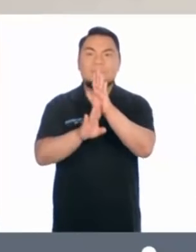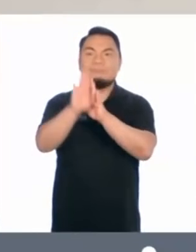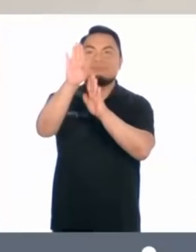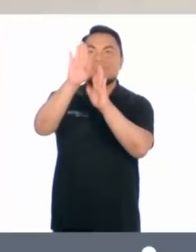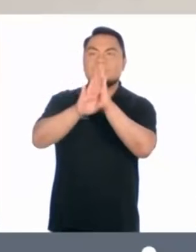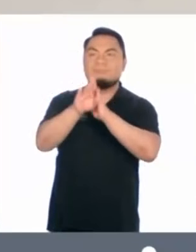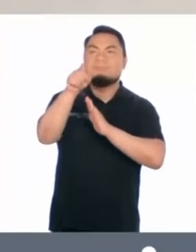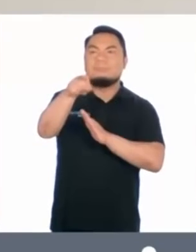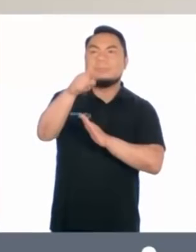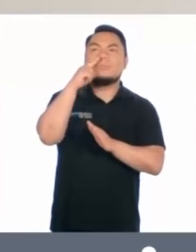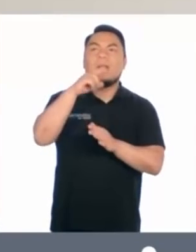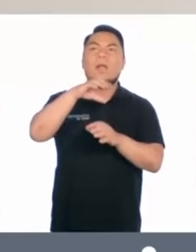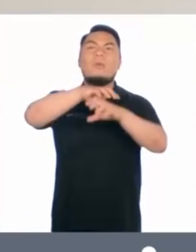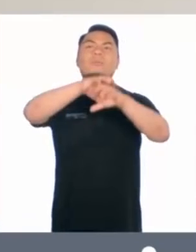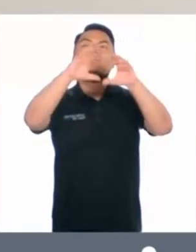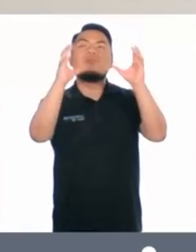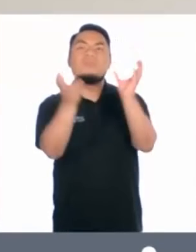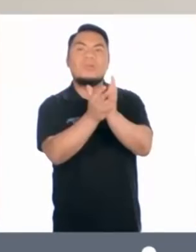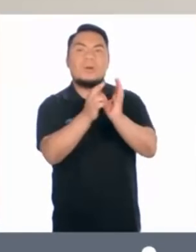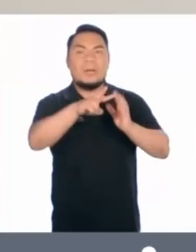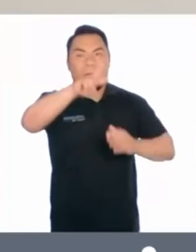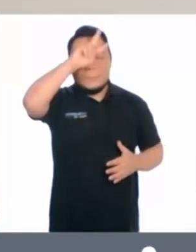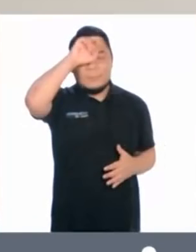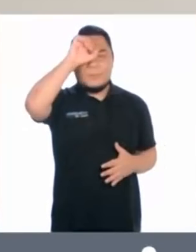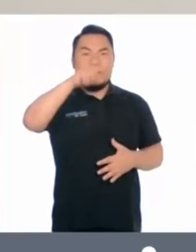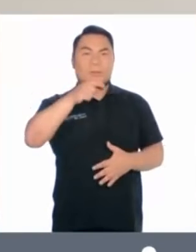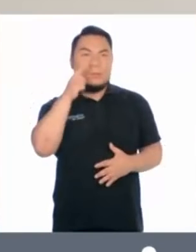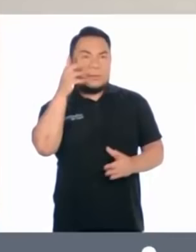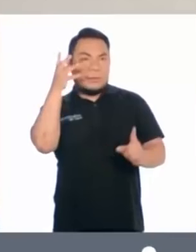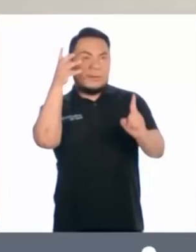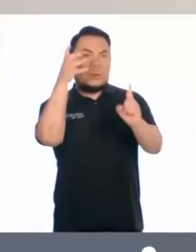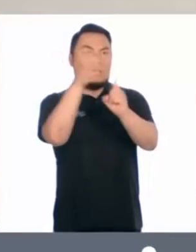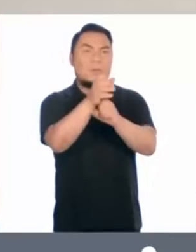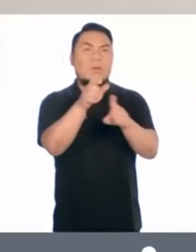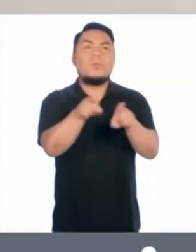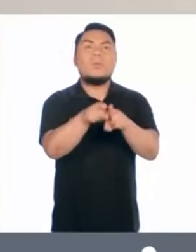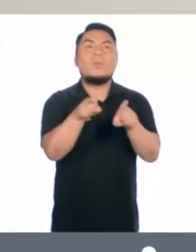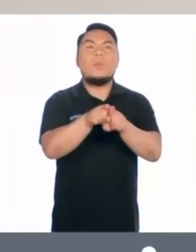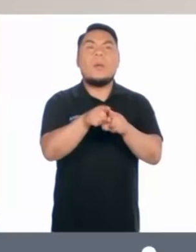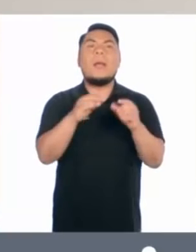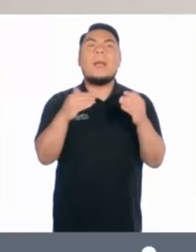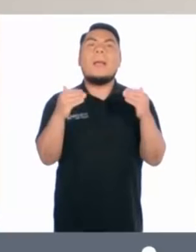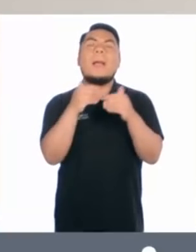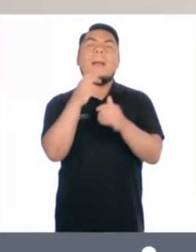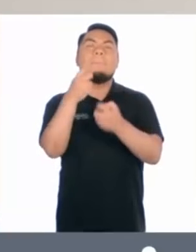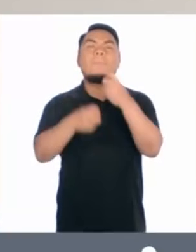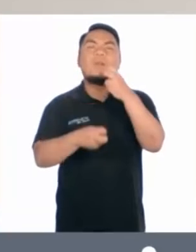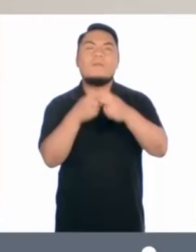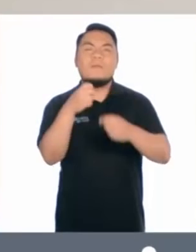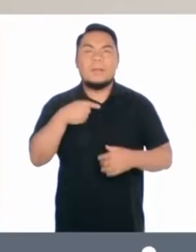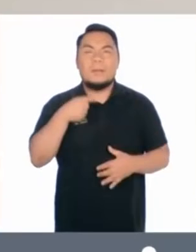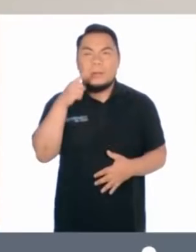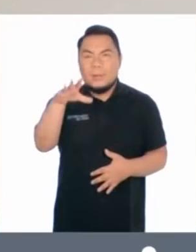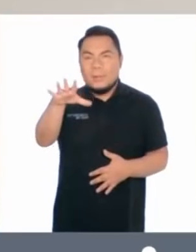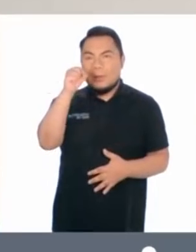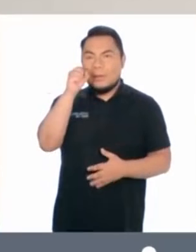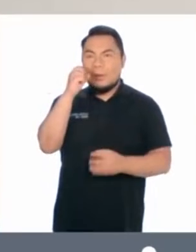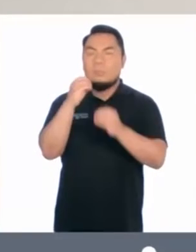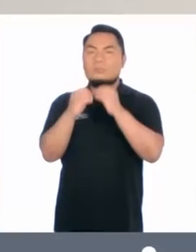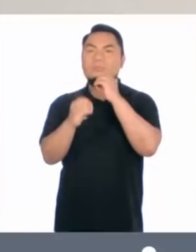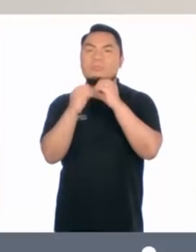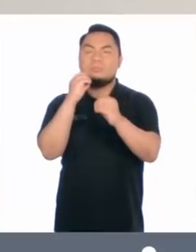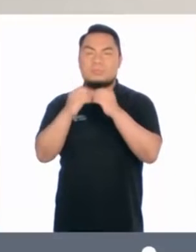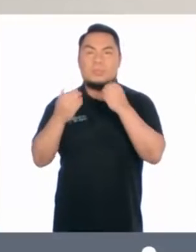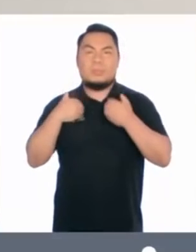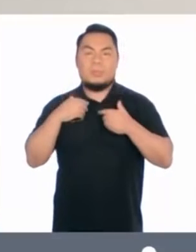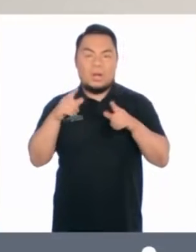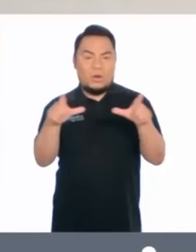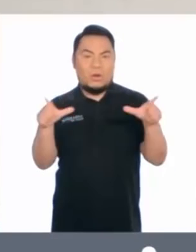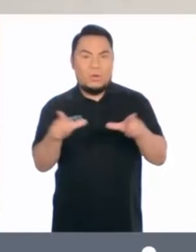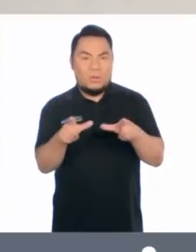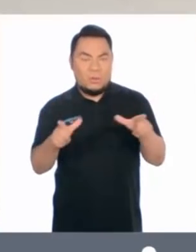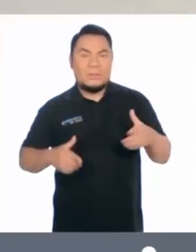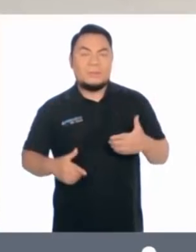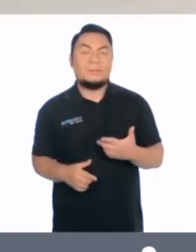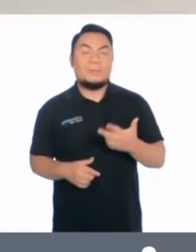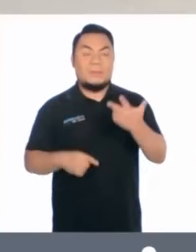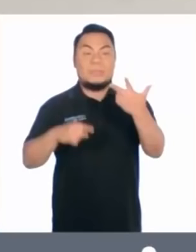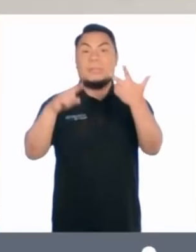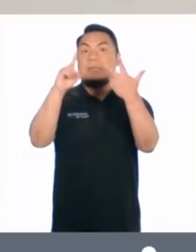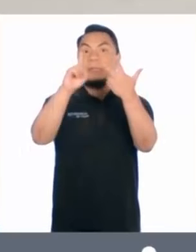emprendimientos en el mundo y en el Perú que estaban enfocados al mismo problema y adapté la solución a mi localidad.